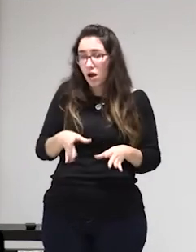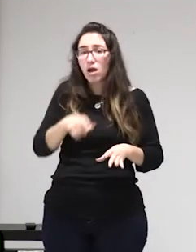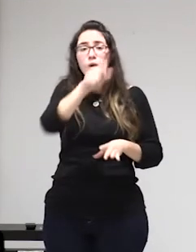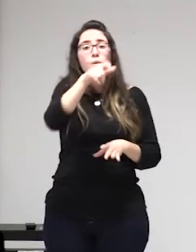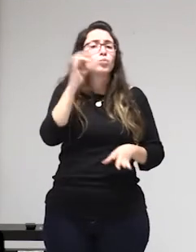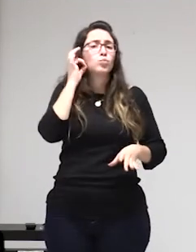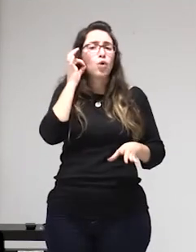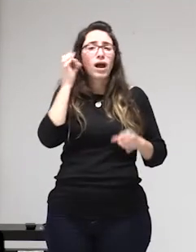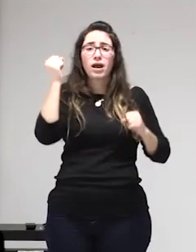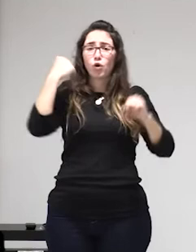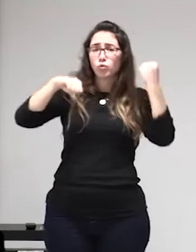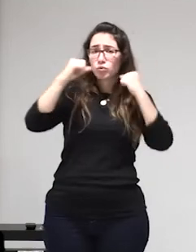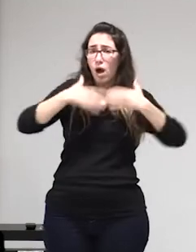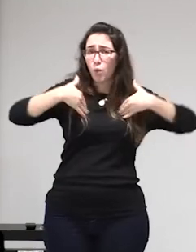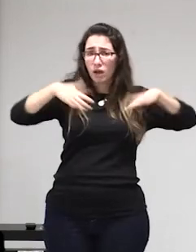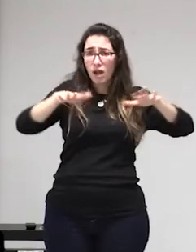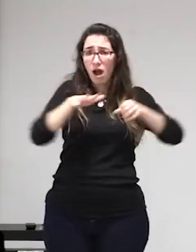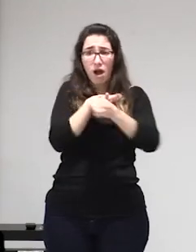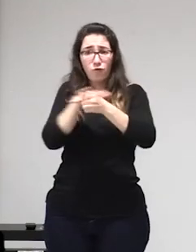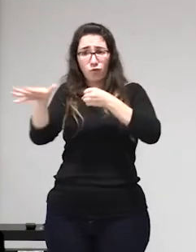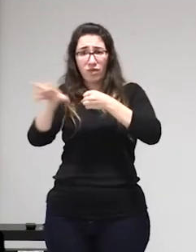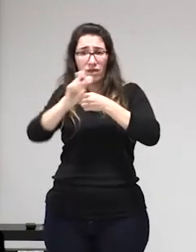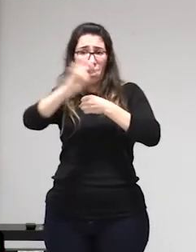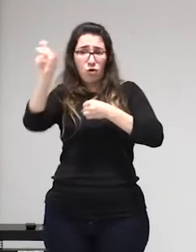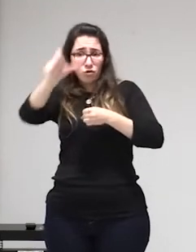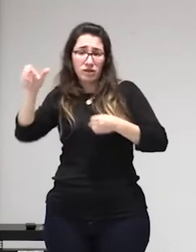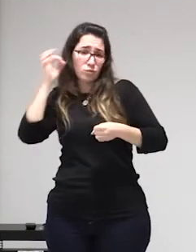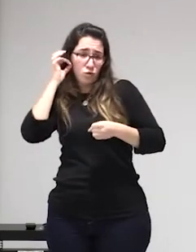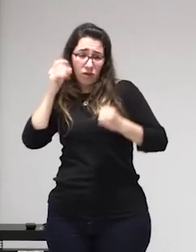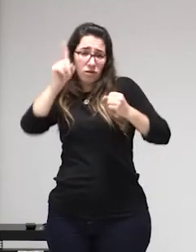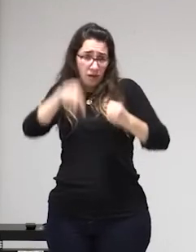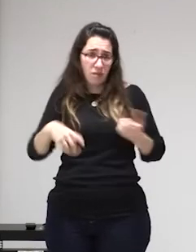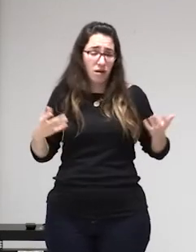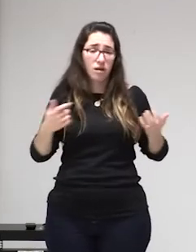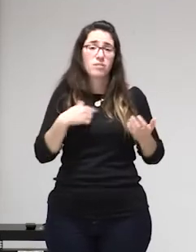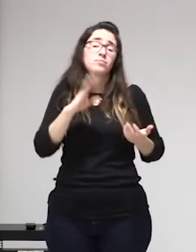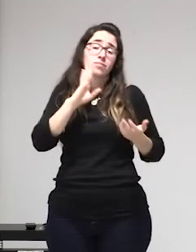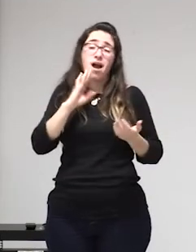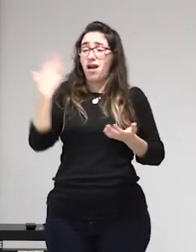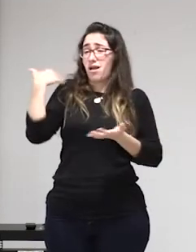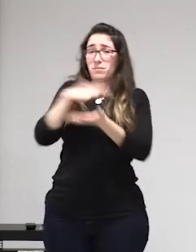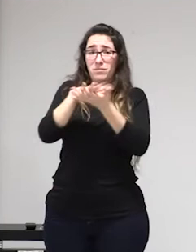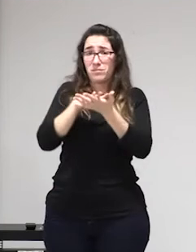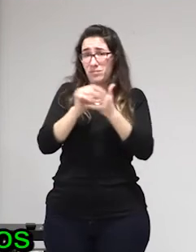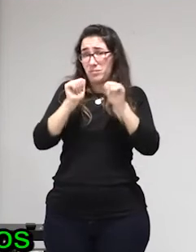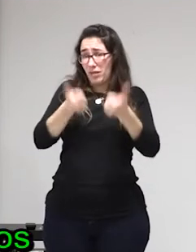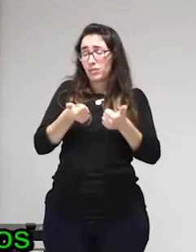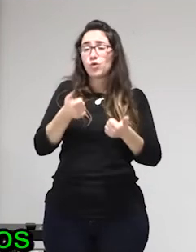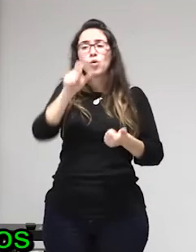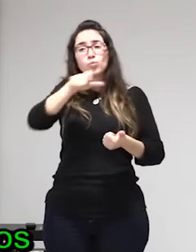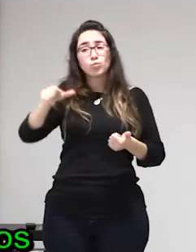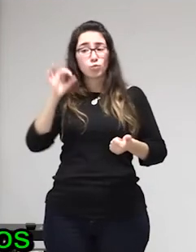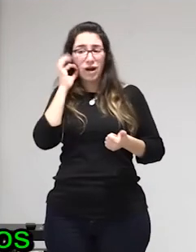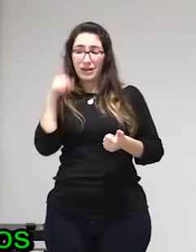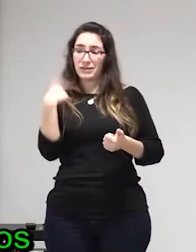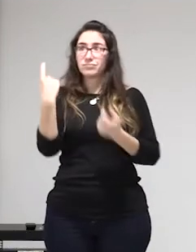es como es como los animalitos tú enseñas a un animalito una cosa y la va a repetir va a repetir ese comportamiento donde sea pues no ni